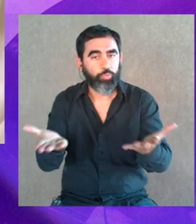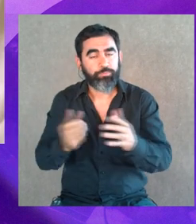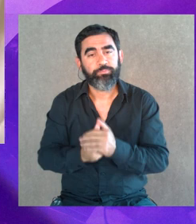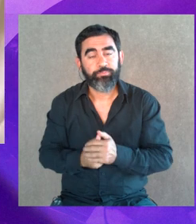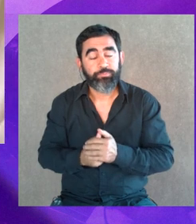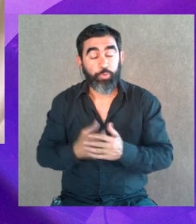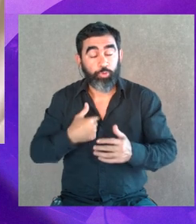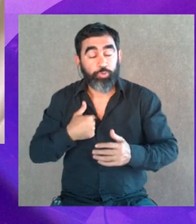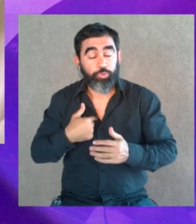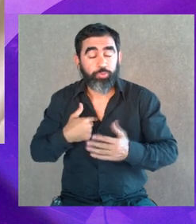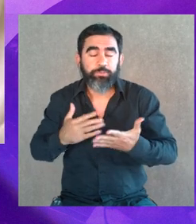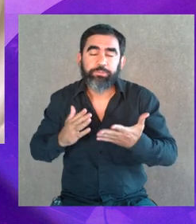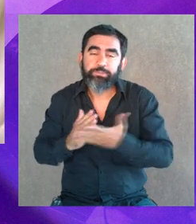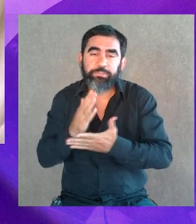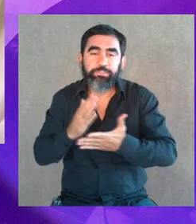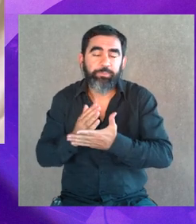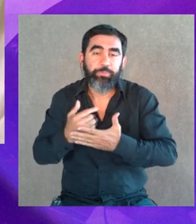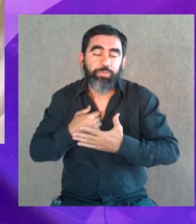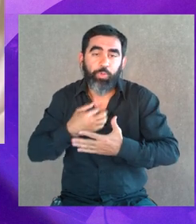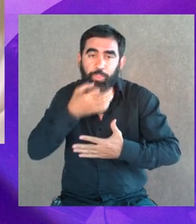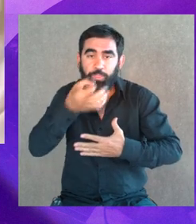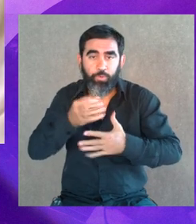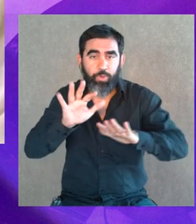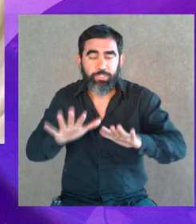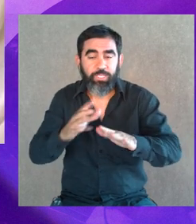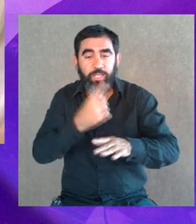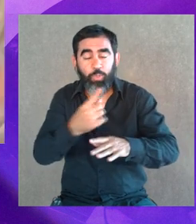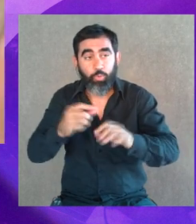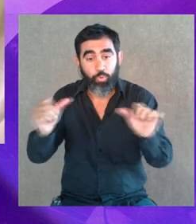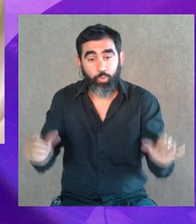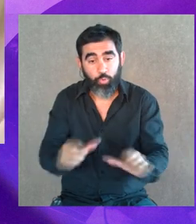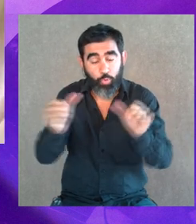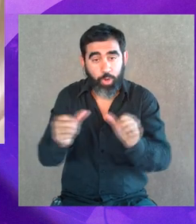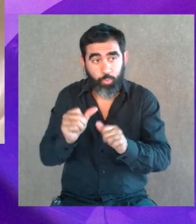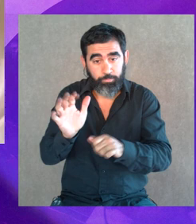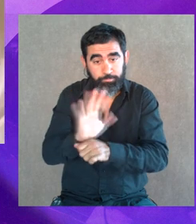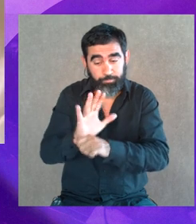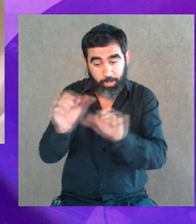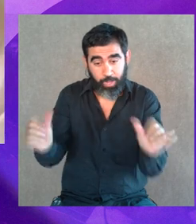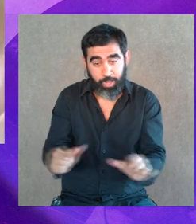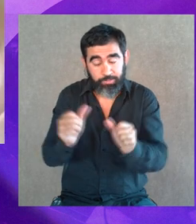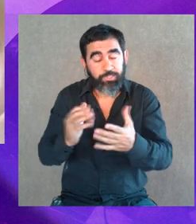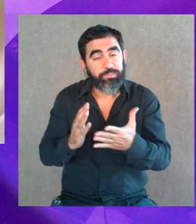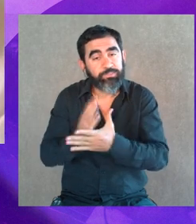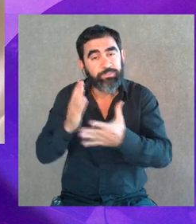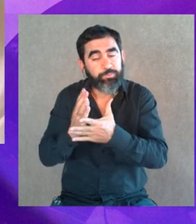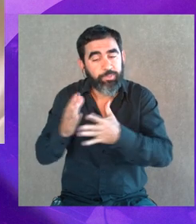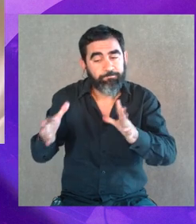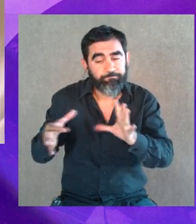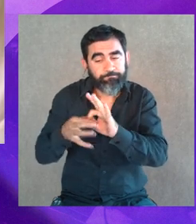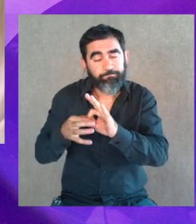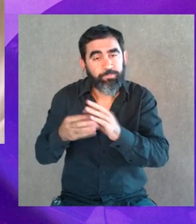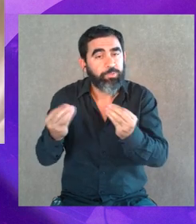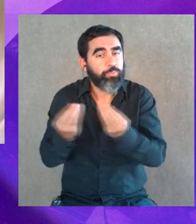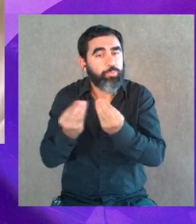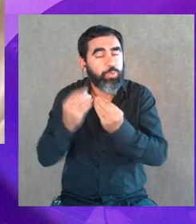Bueno, la verdad que yo siempre digo que en cada personaje que me toca interpretar siempre me agarro